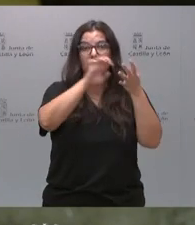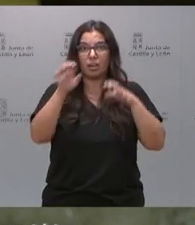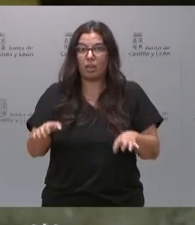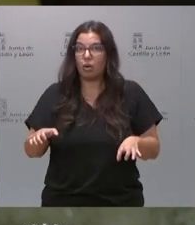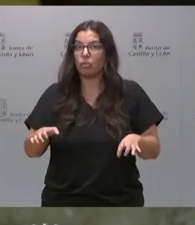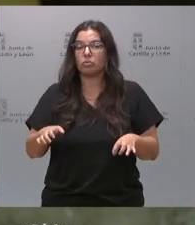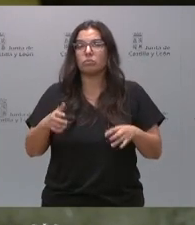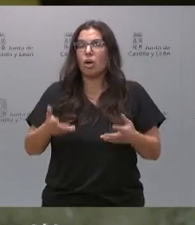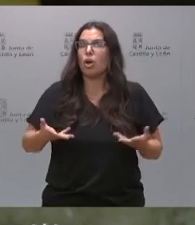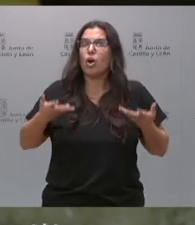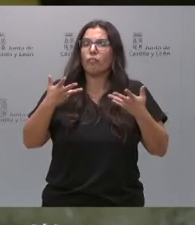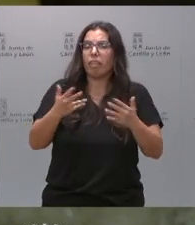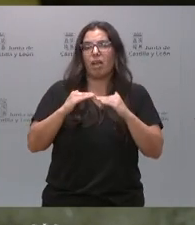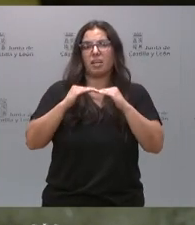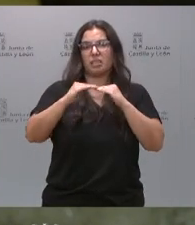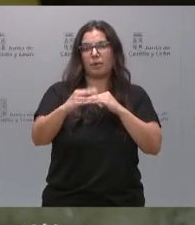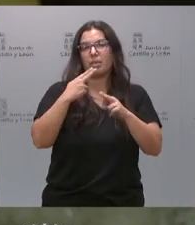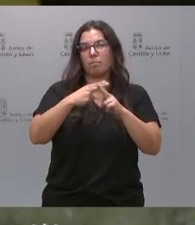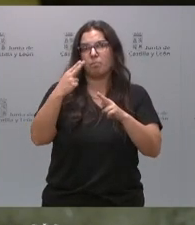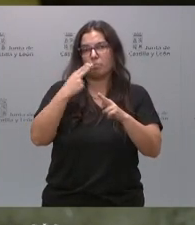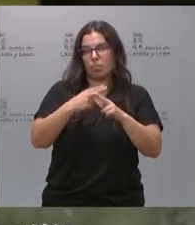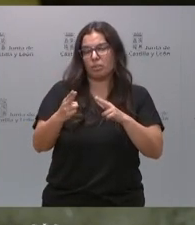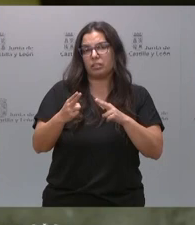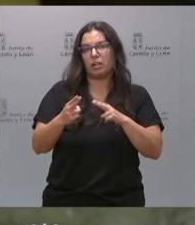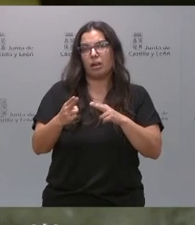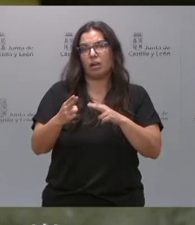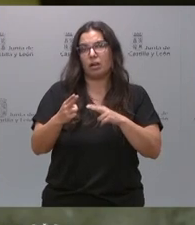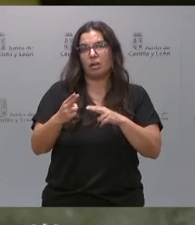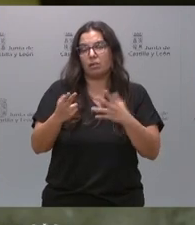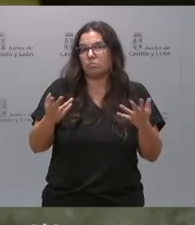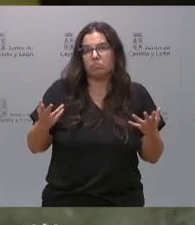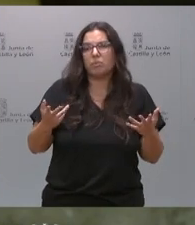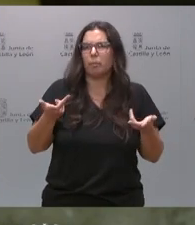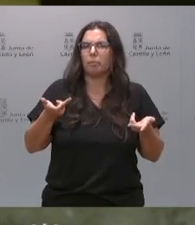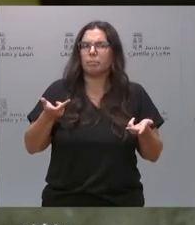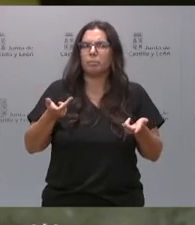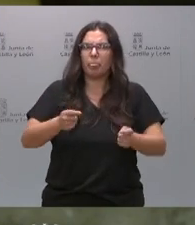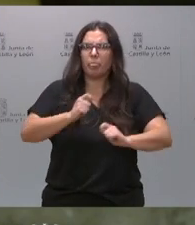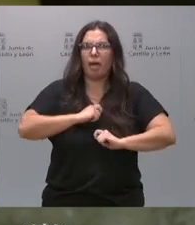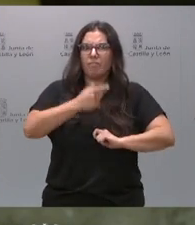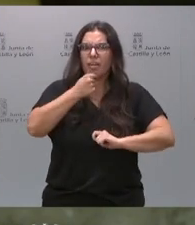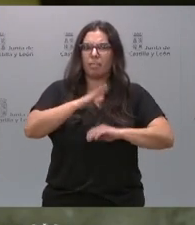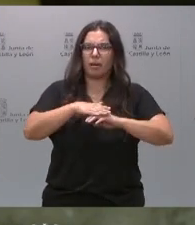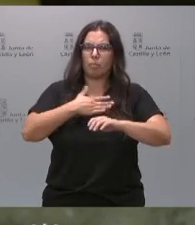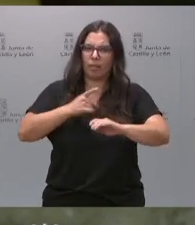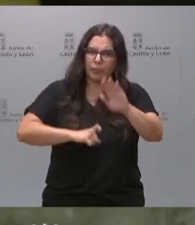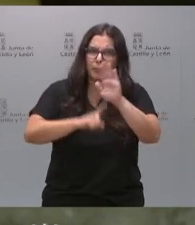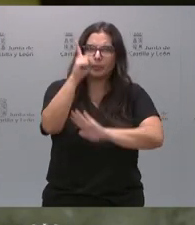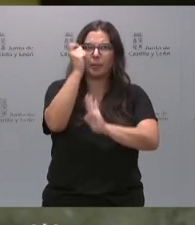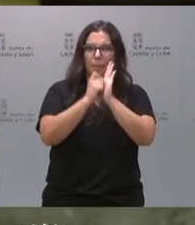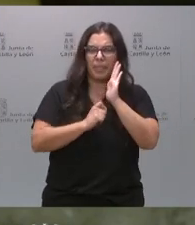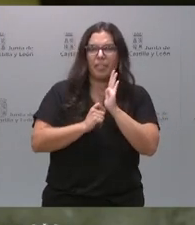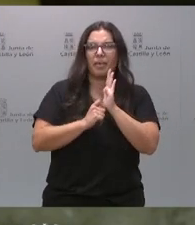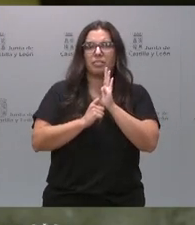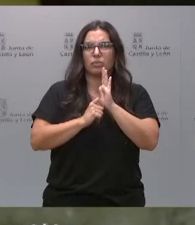está ofreciendo estabilidad política que está permitiendo el impulso de medidas útiles y